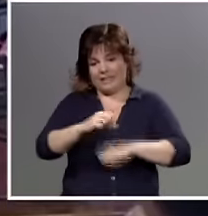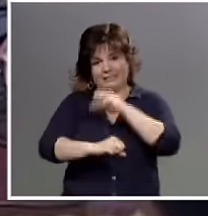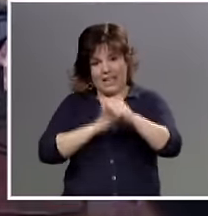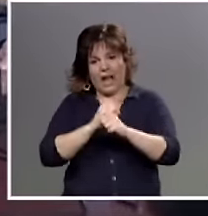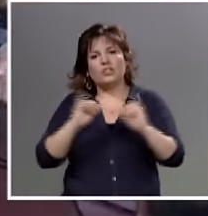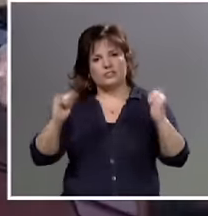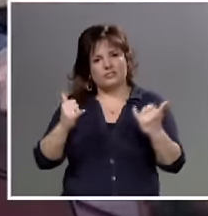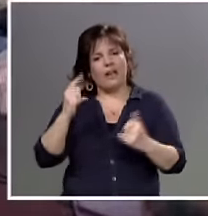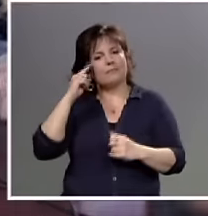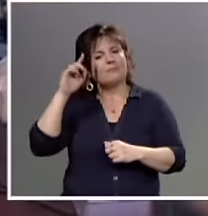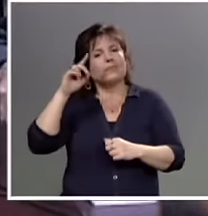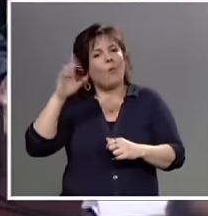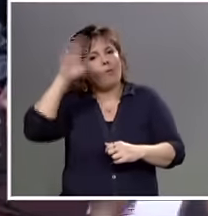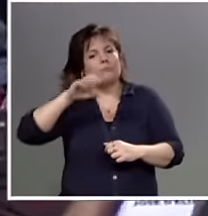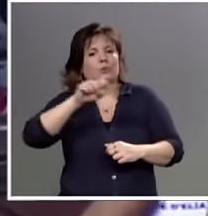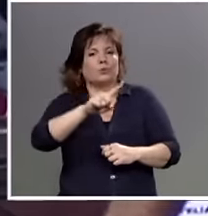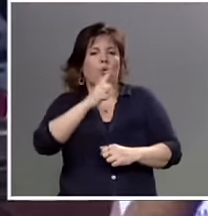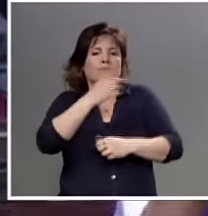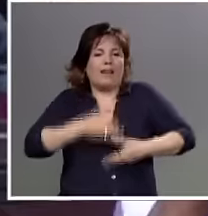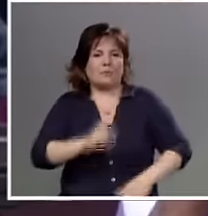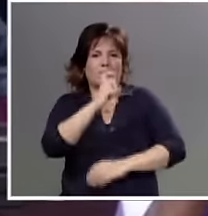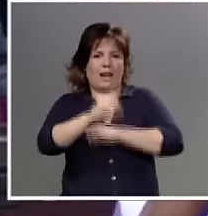conmemoramos el centenario de su nacimiento.